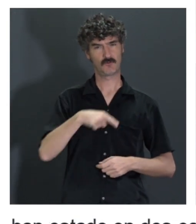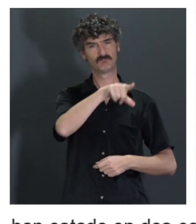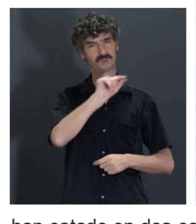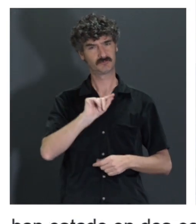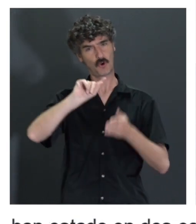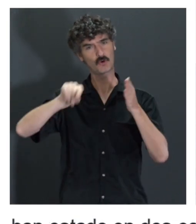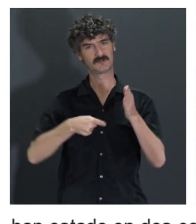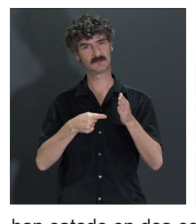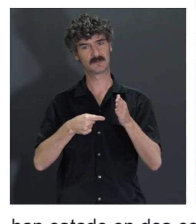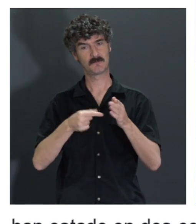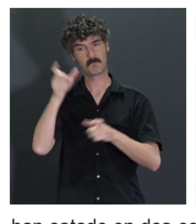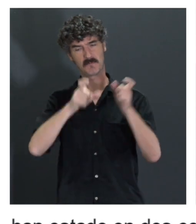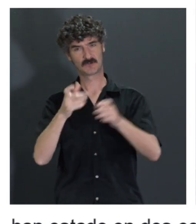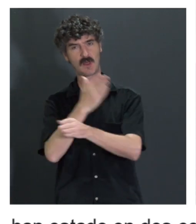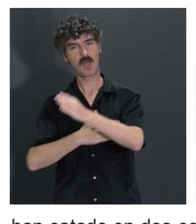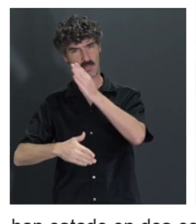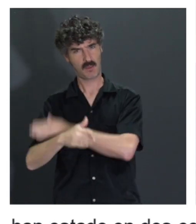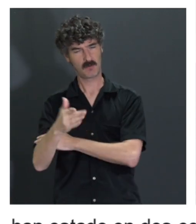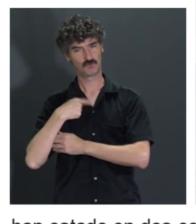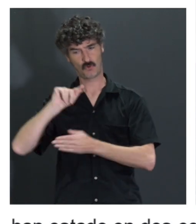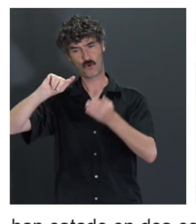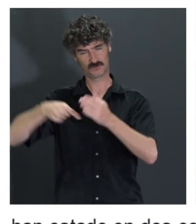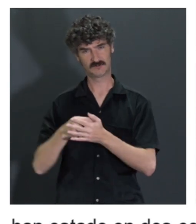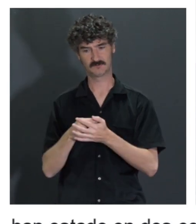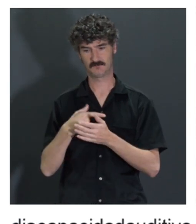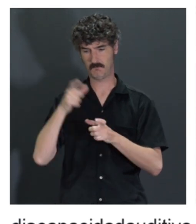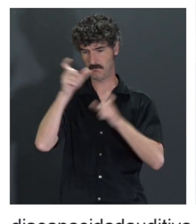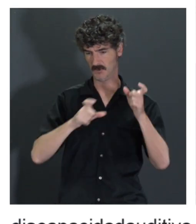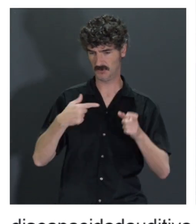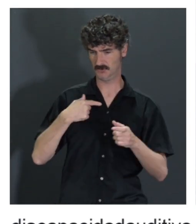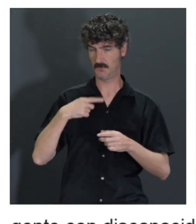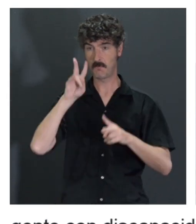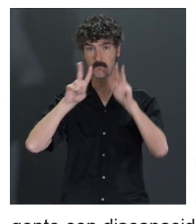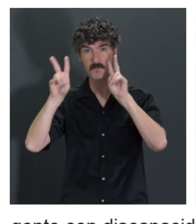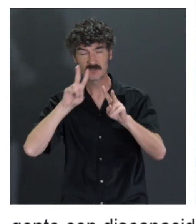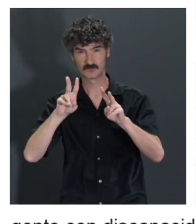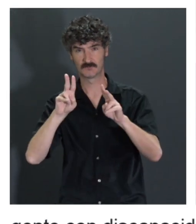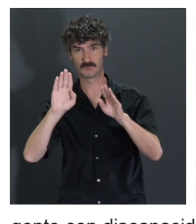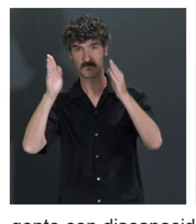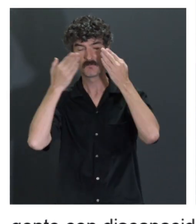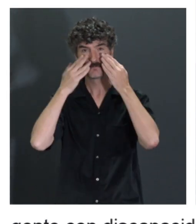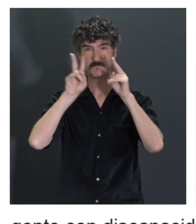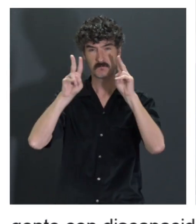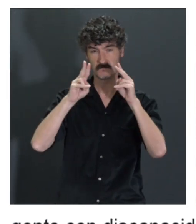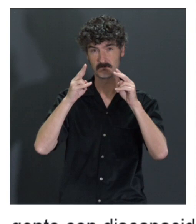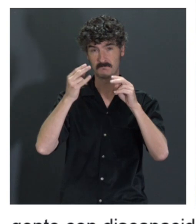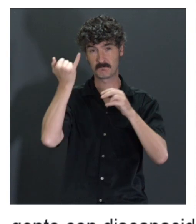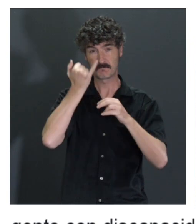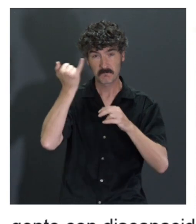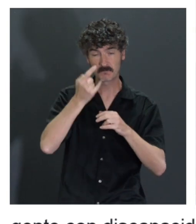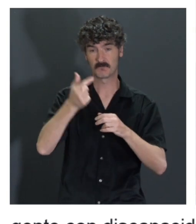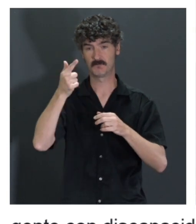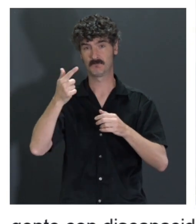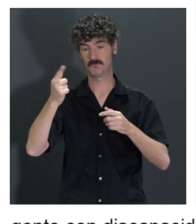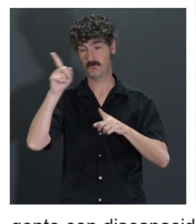con discapacidad también. Entonces, he tenido, pues, gente con discapacidad visual muy severa, con baja visión, con problemas